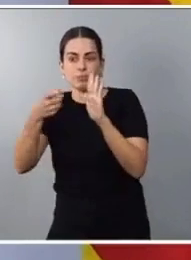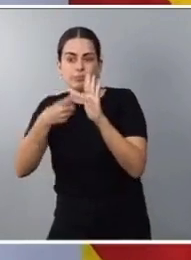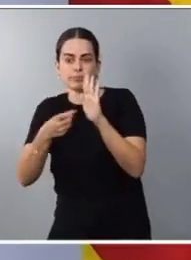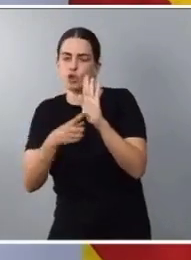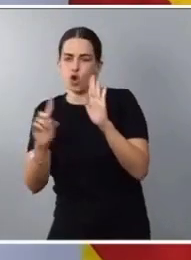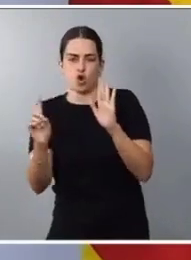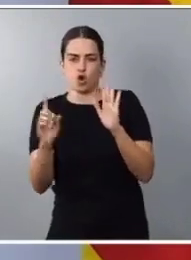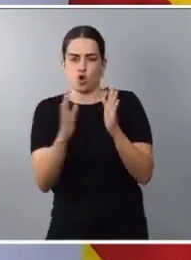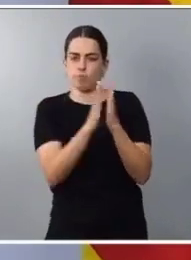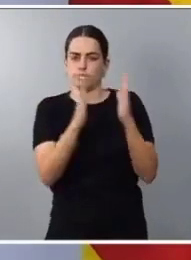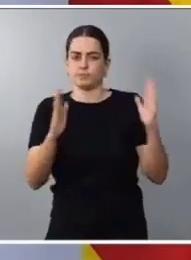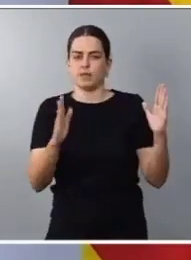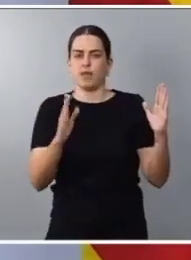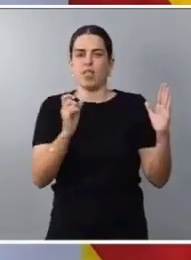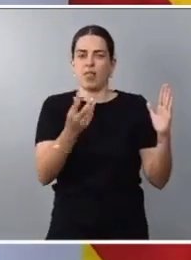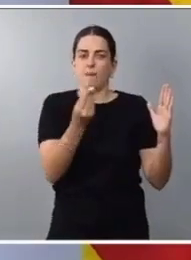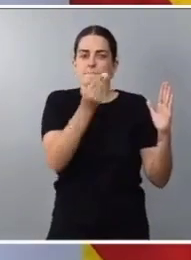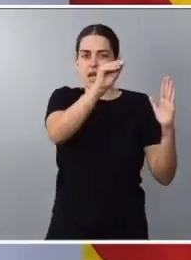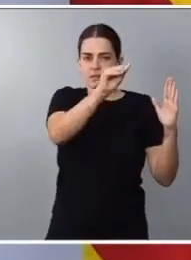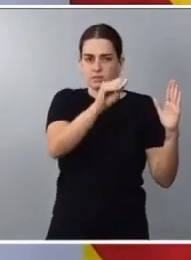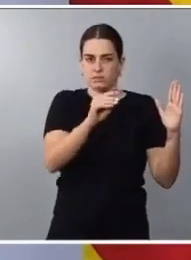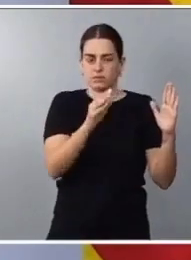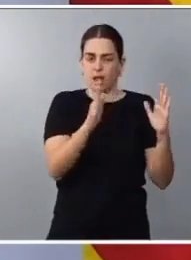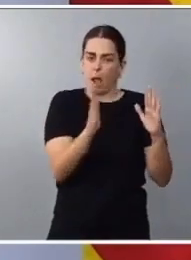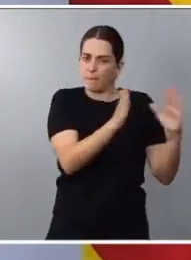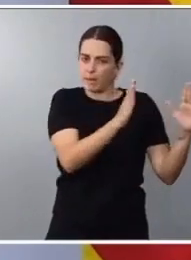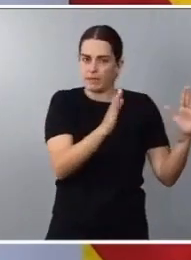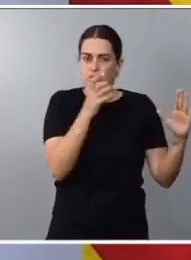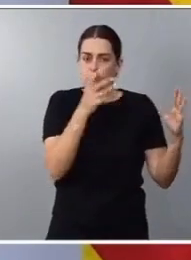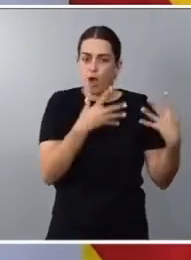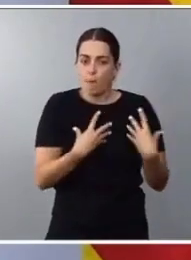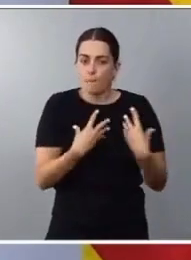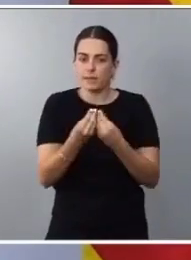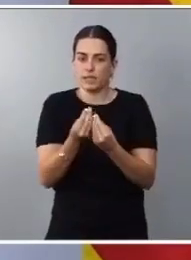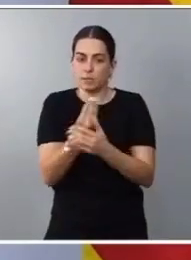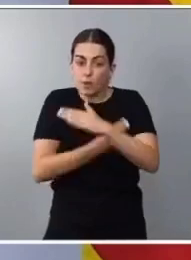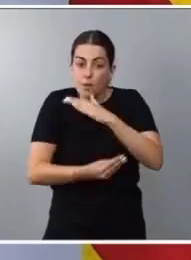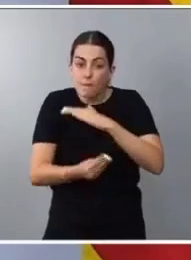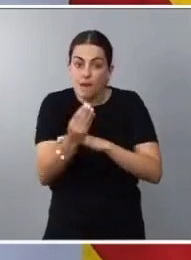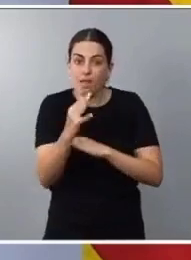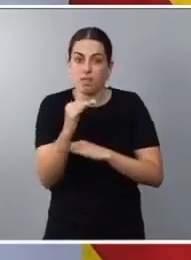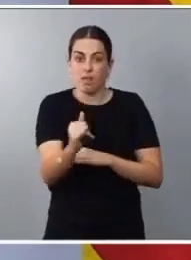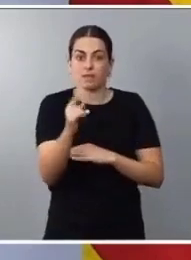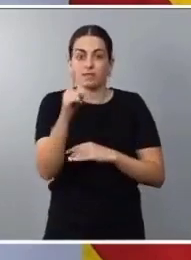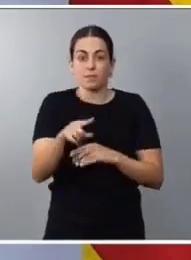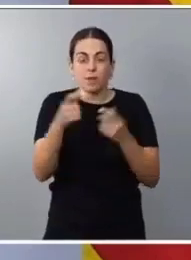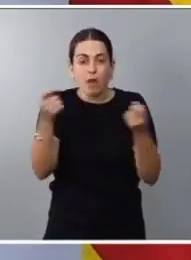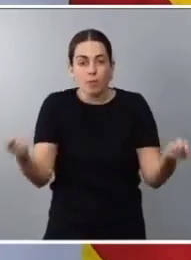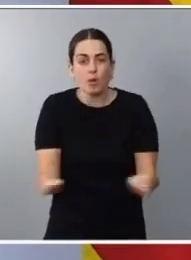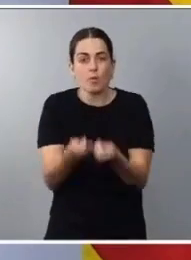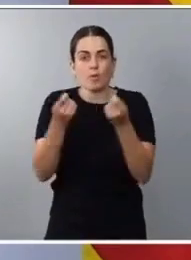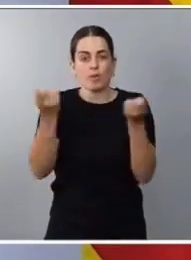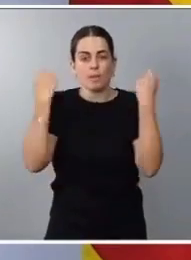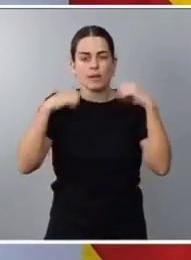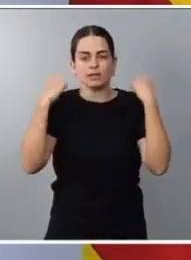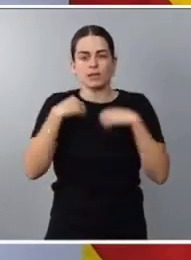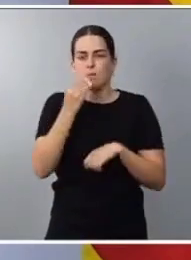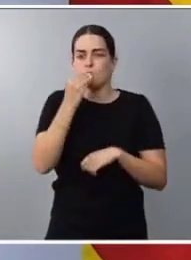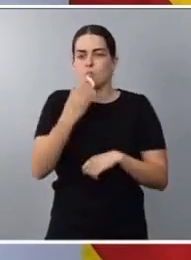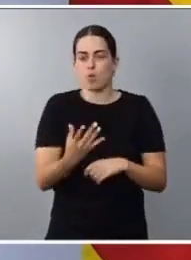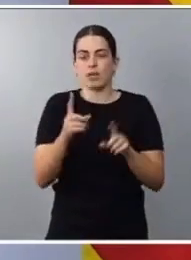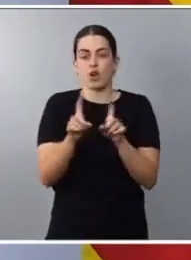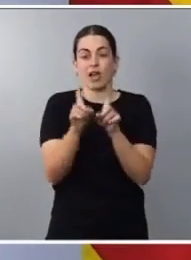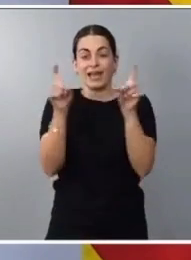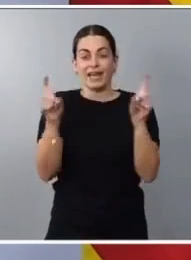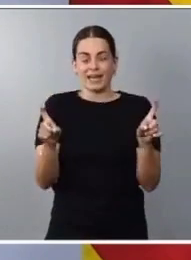Habrá un mayor acompañamiento en el embarazo y también una apuesta decidida por la promoción de las buenas prácticas ginecobstétricas y de